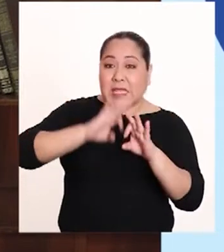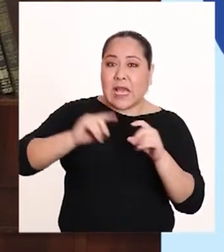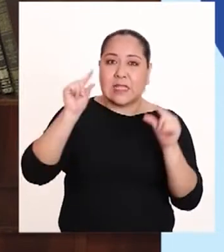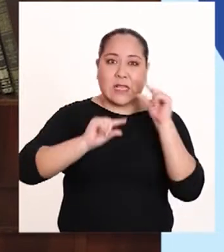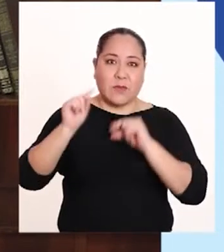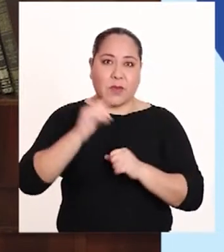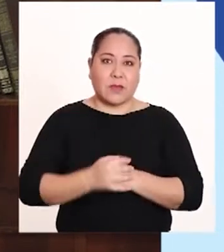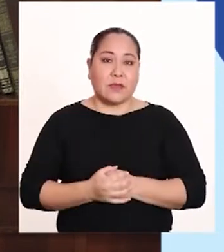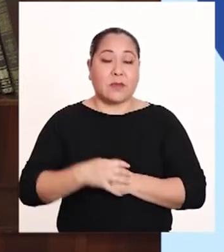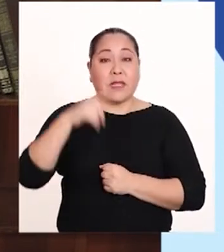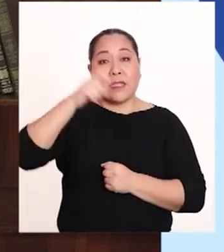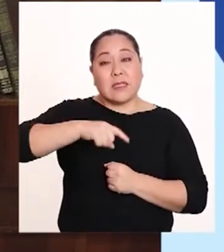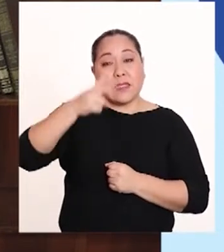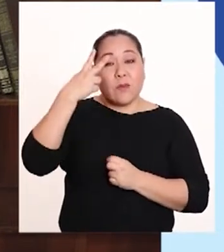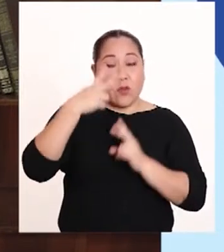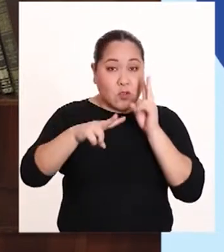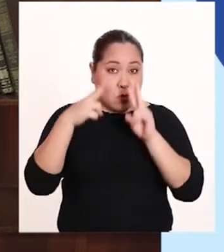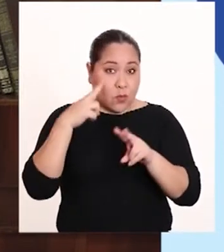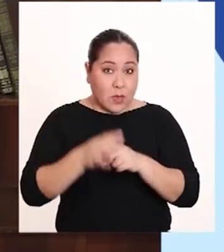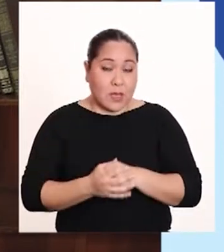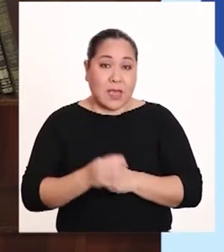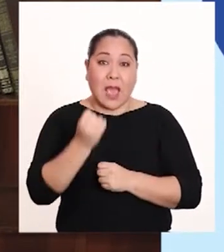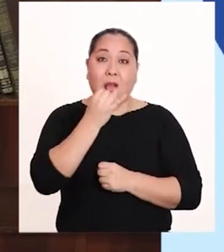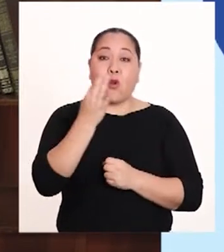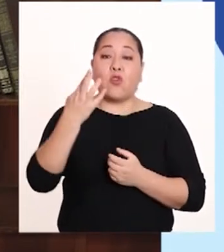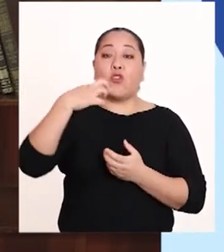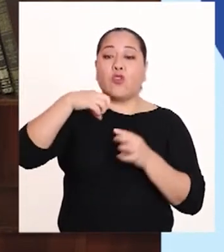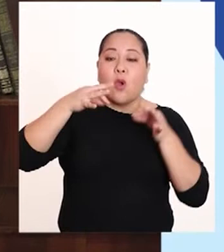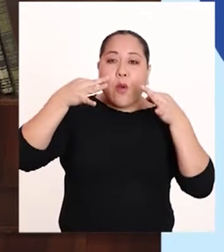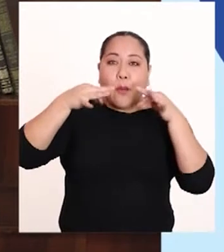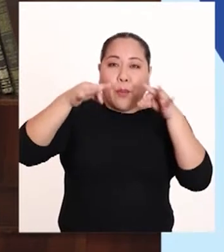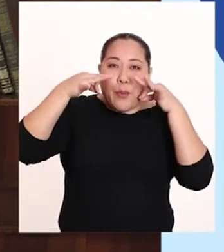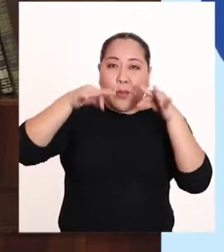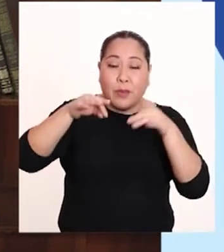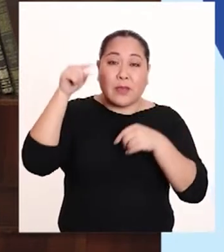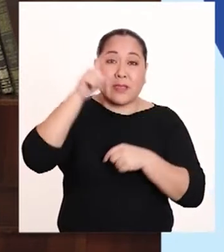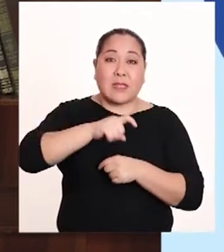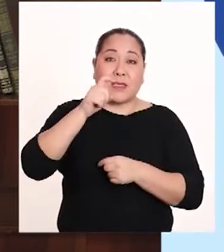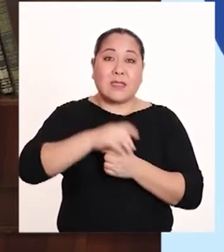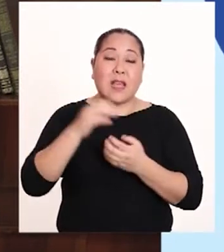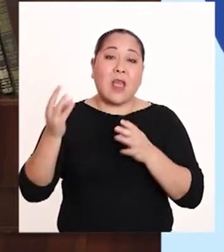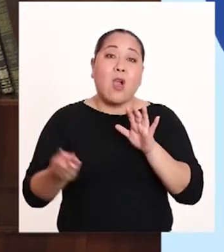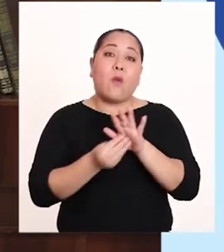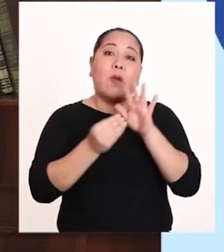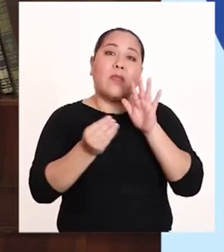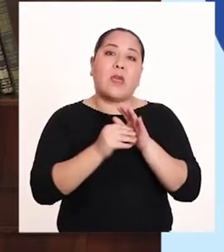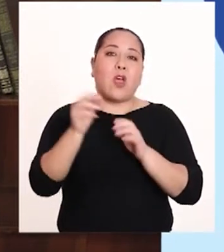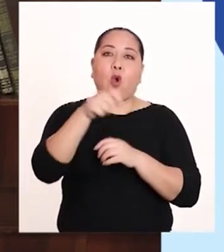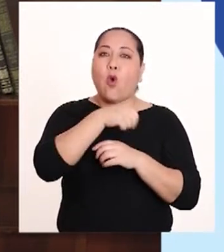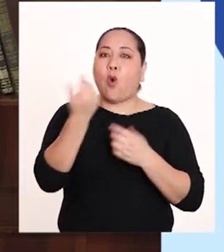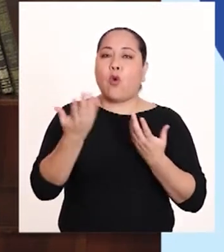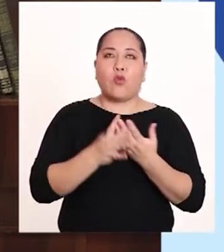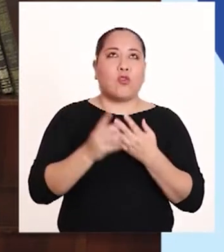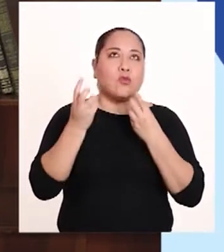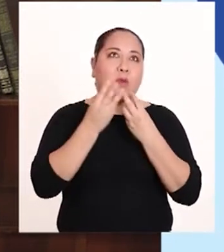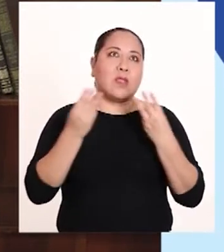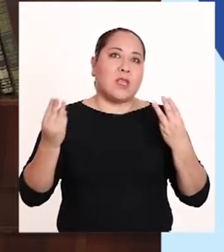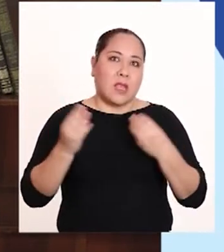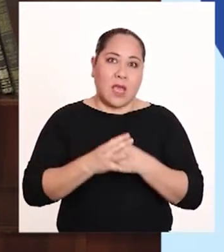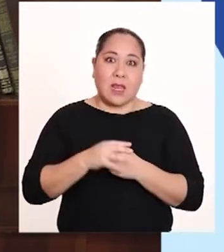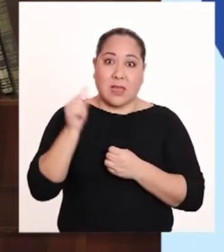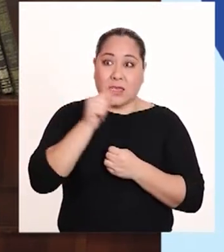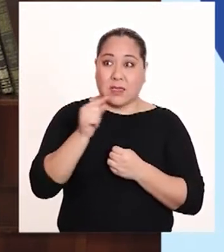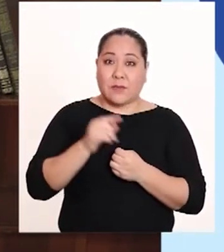químicas. Hay que tener en cuenta que a ciertos plásticos se suelen agregar otras sustancias o